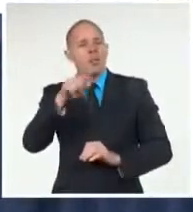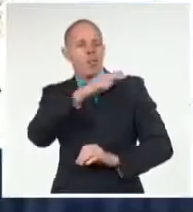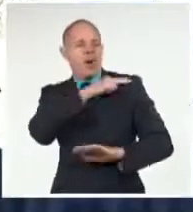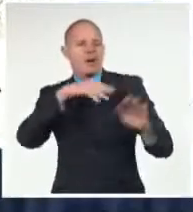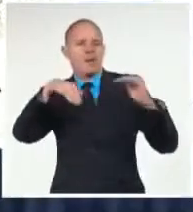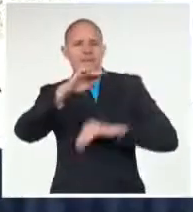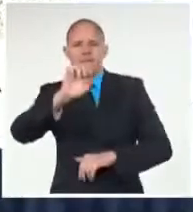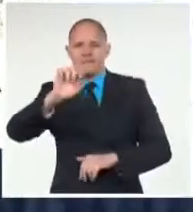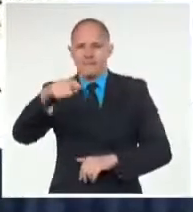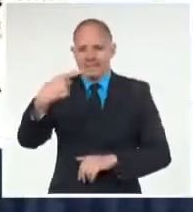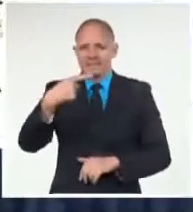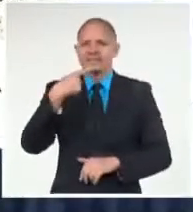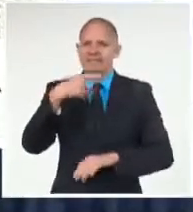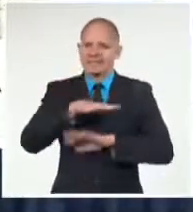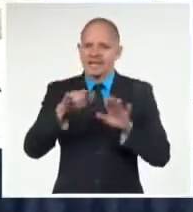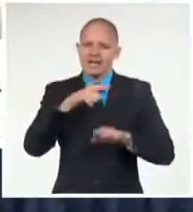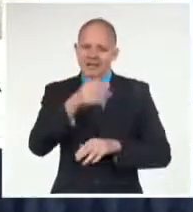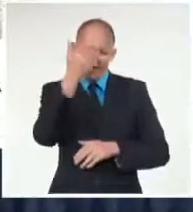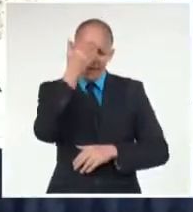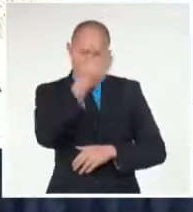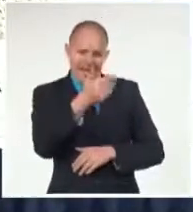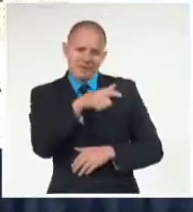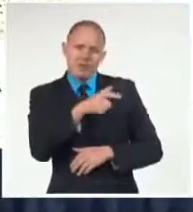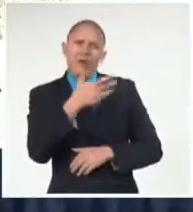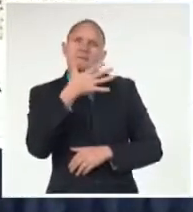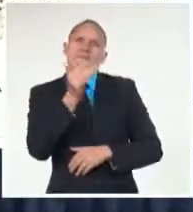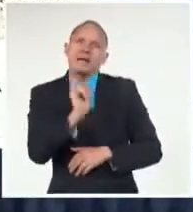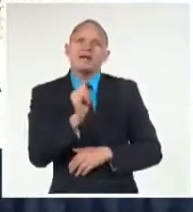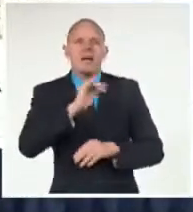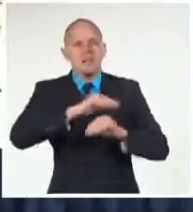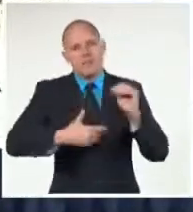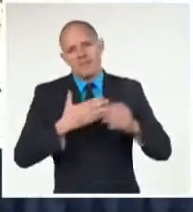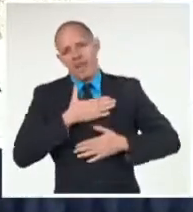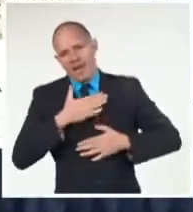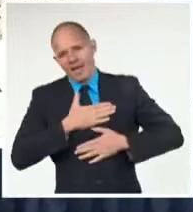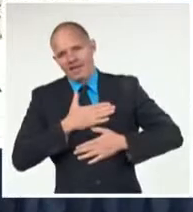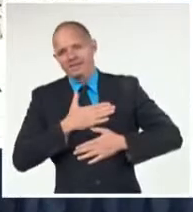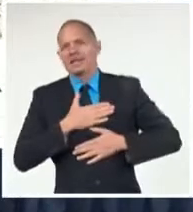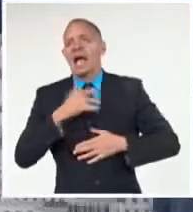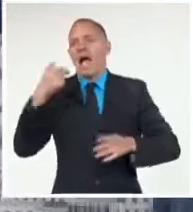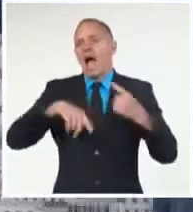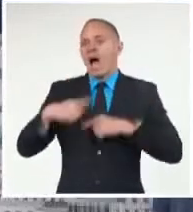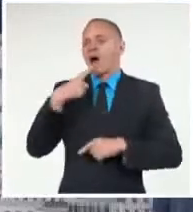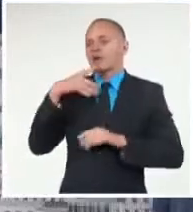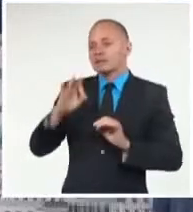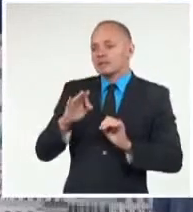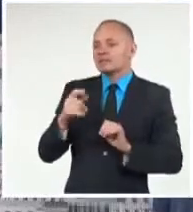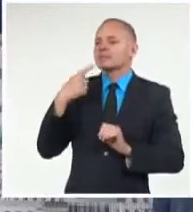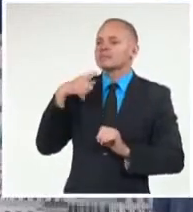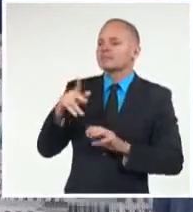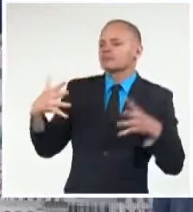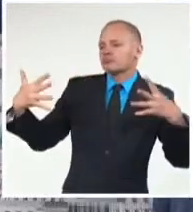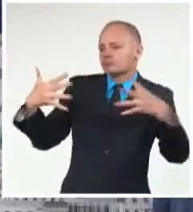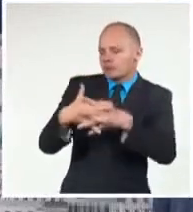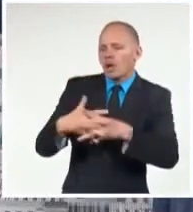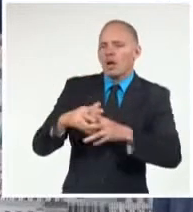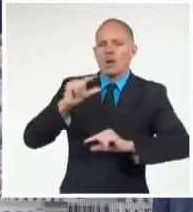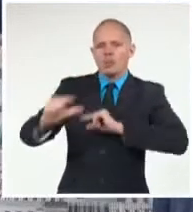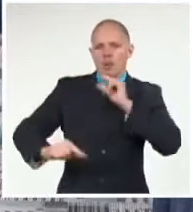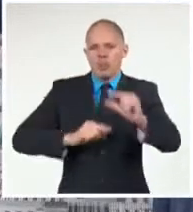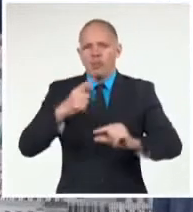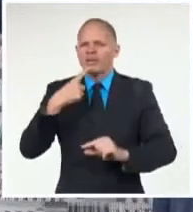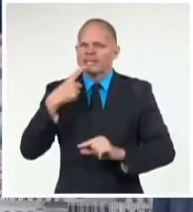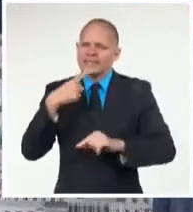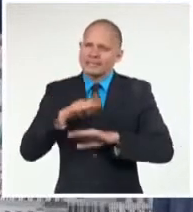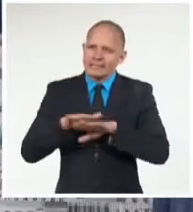Canel el gesto y lo llamó querido hermano en el empeño de profundizar las relaciones entre pueblos y gobiernos que datan de